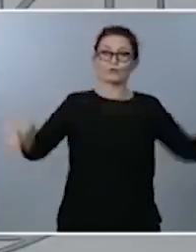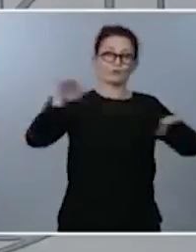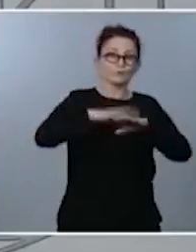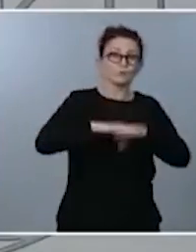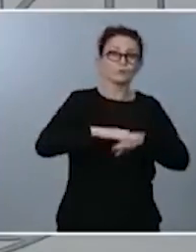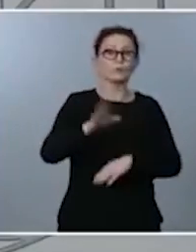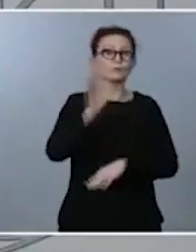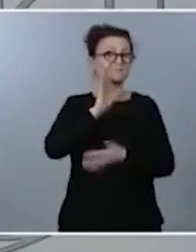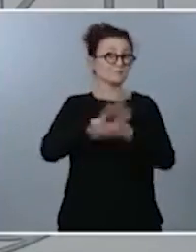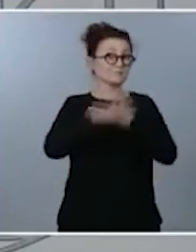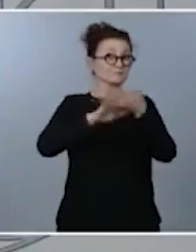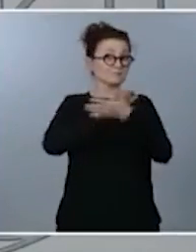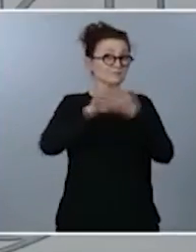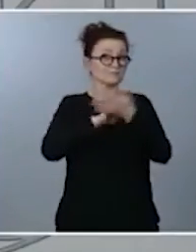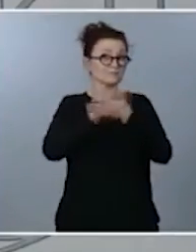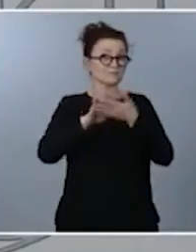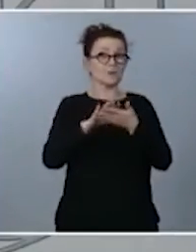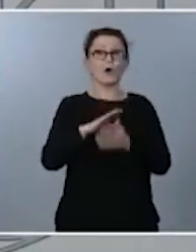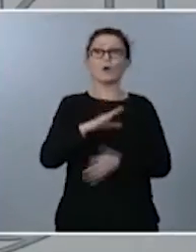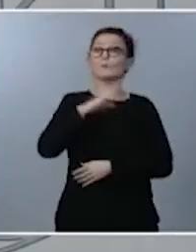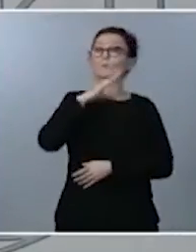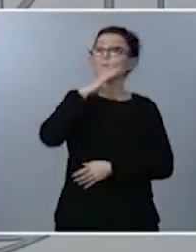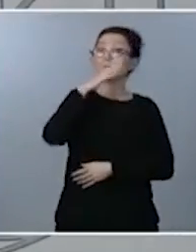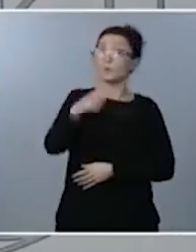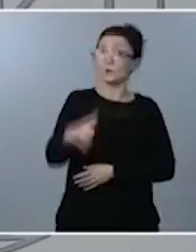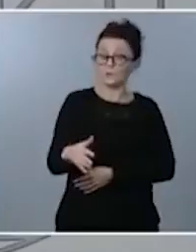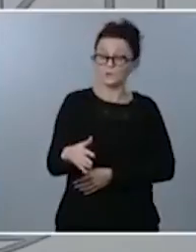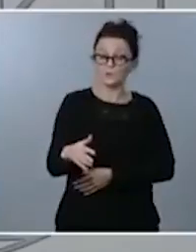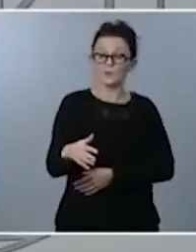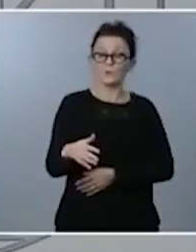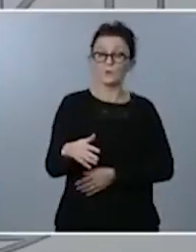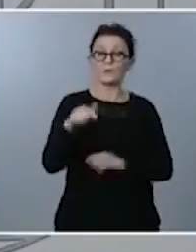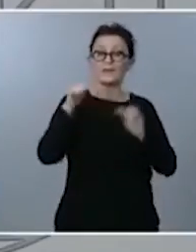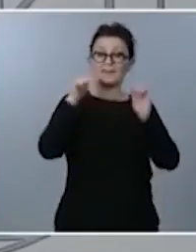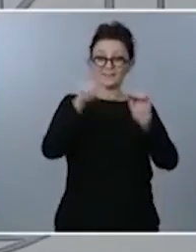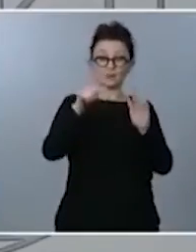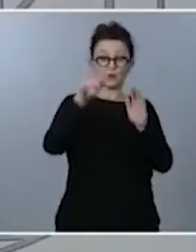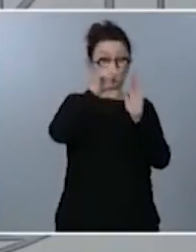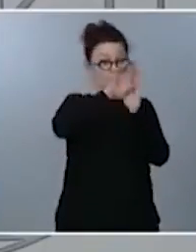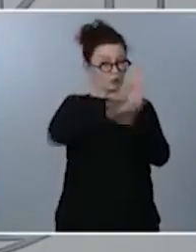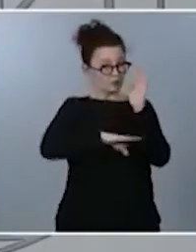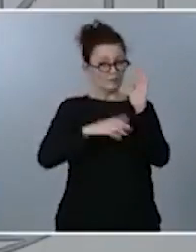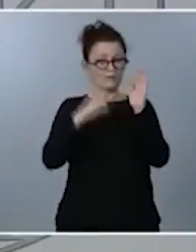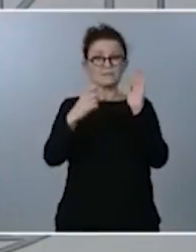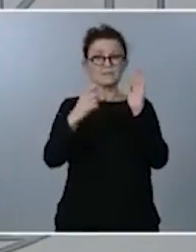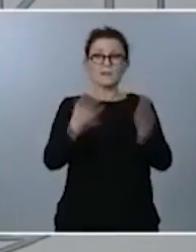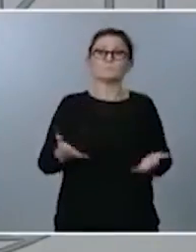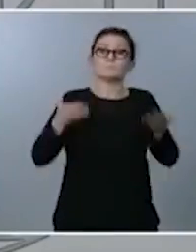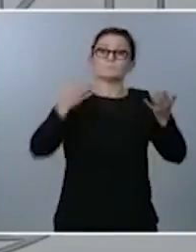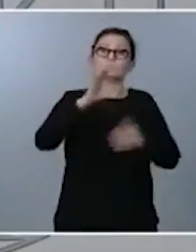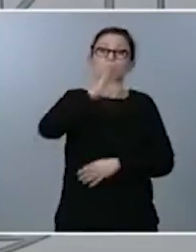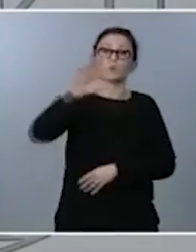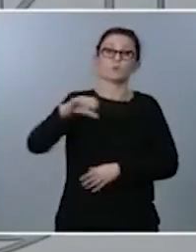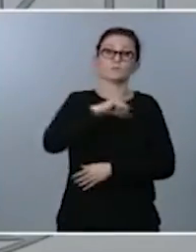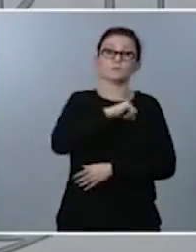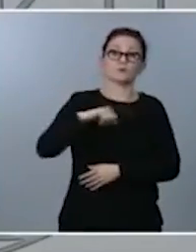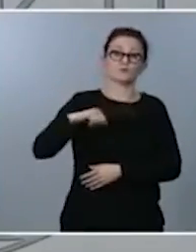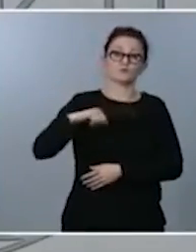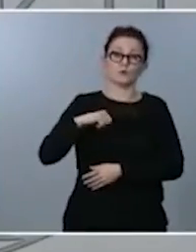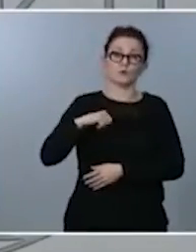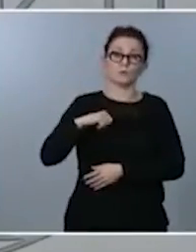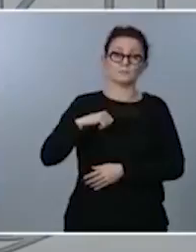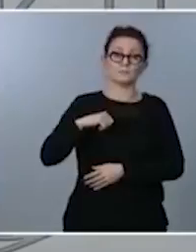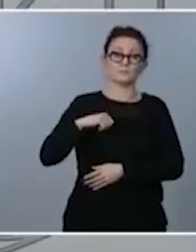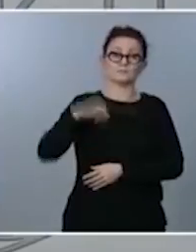y por tanto ahora que va a ser necesario eso se pone a disposición de las comunidades autónomas este estado de alarma